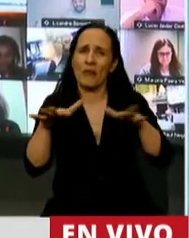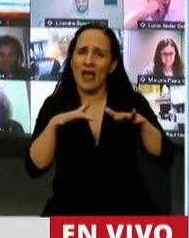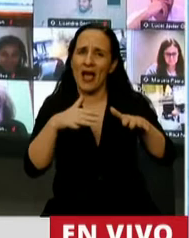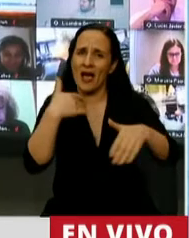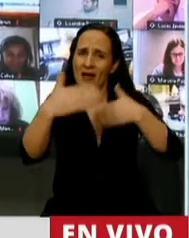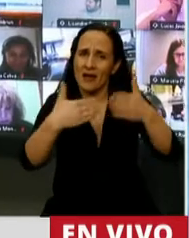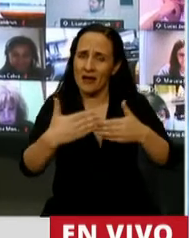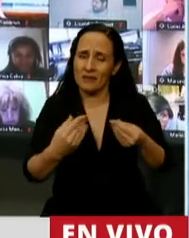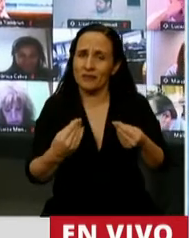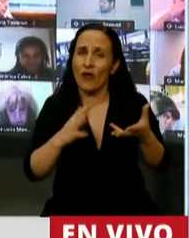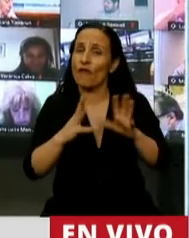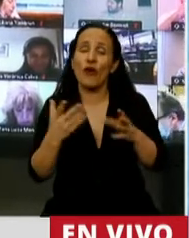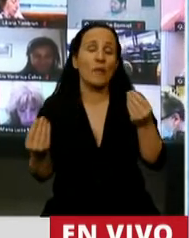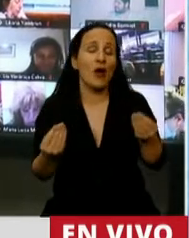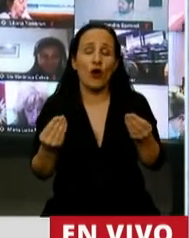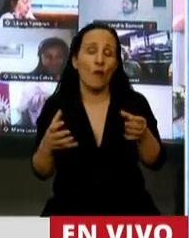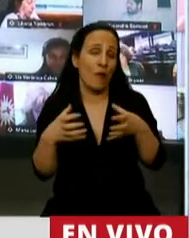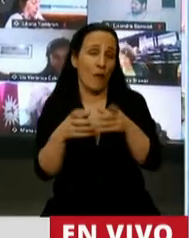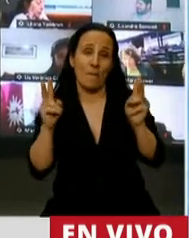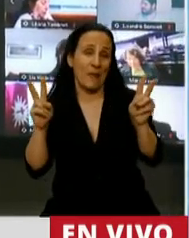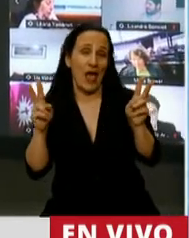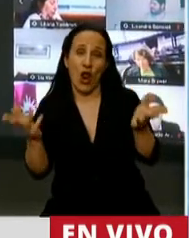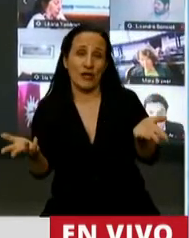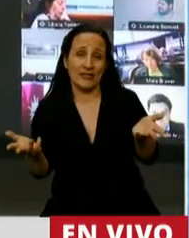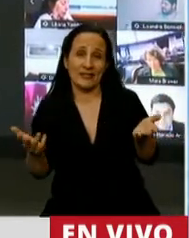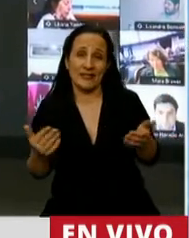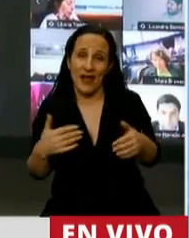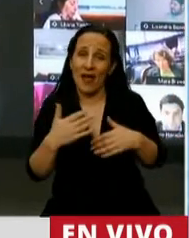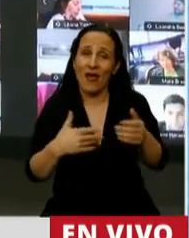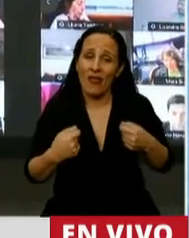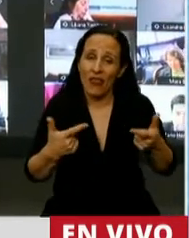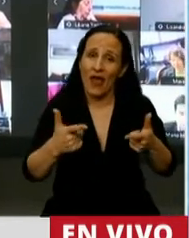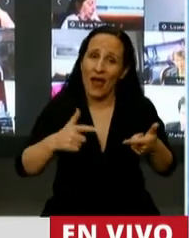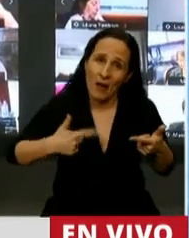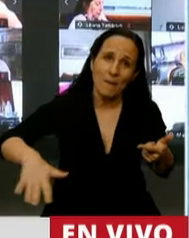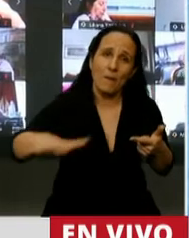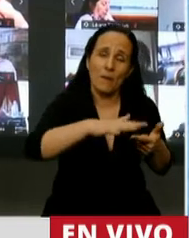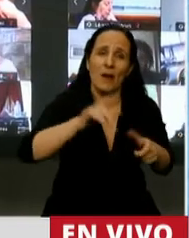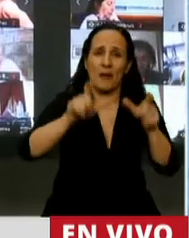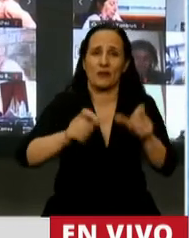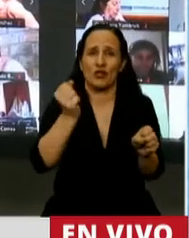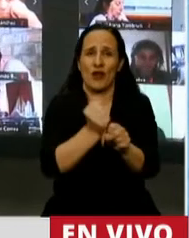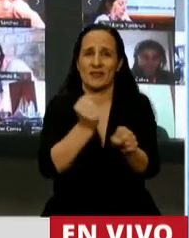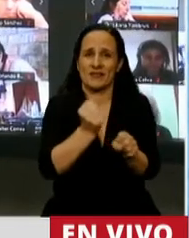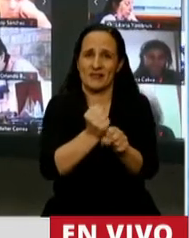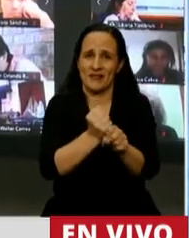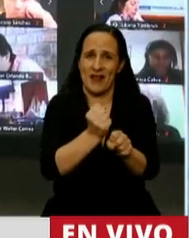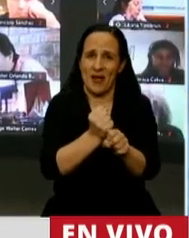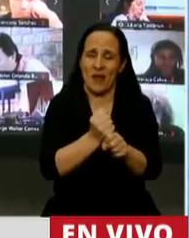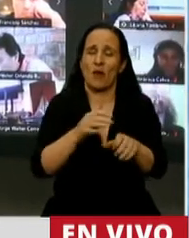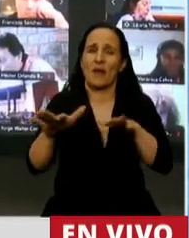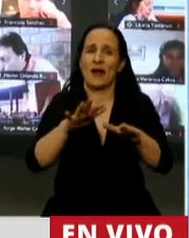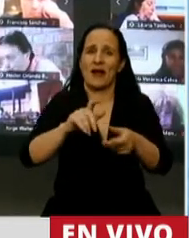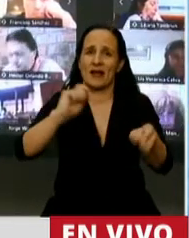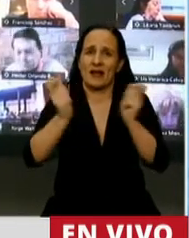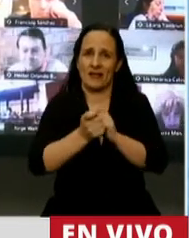hacer como lo hacemos los peronistas, señor Presidente, a través de la obra pública para generar mano de obra, para volver a transformar la realidad